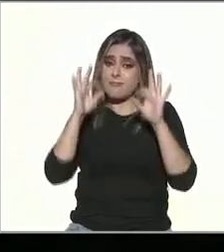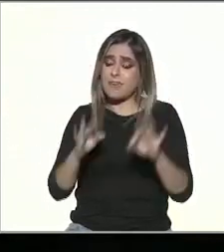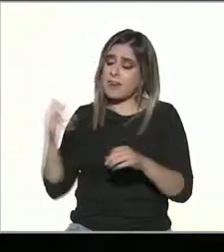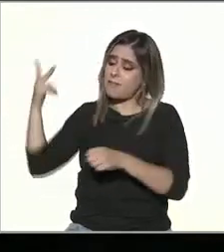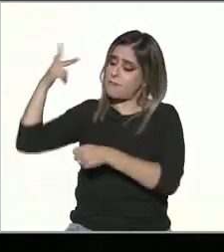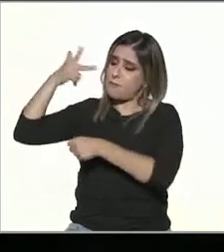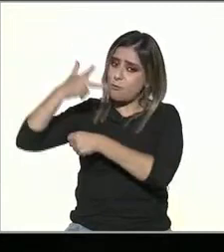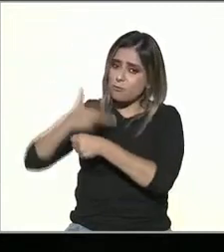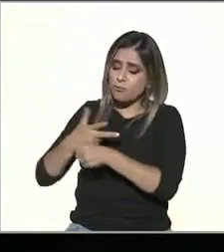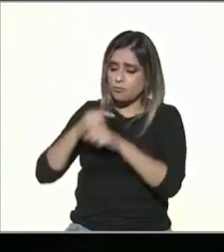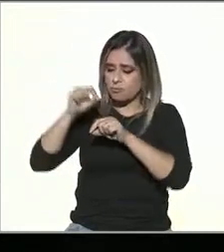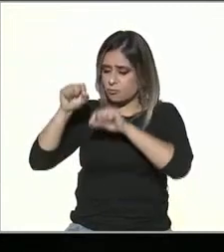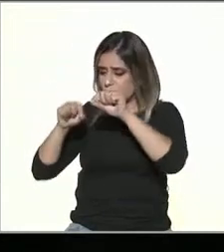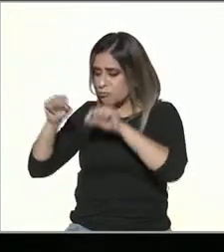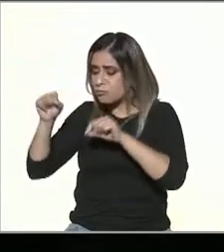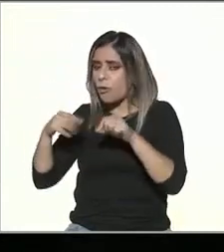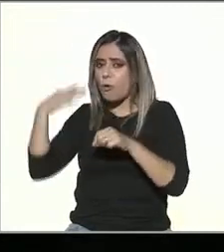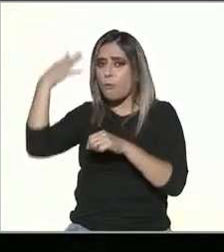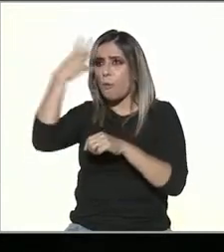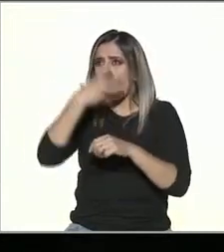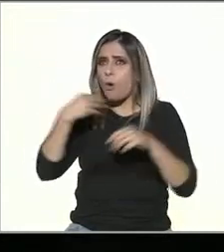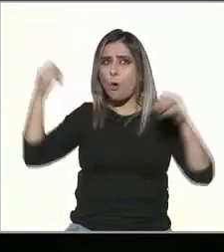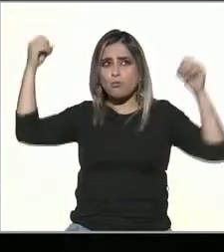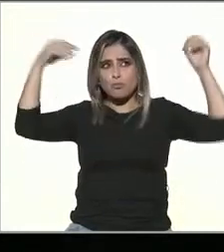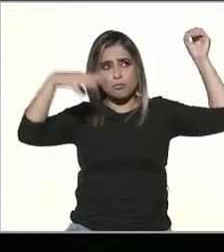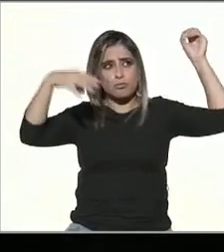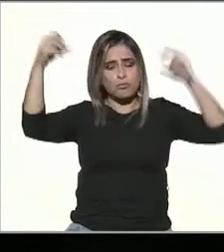producido bellamente iluminado